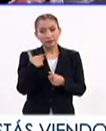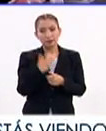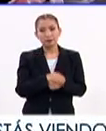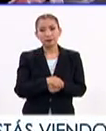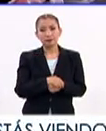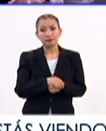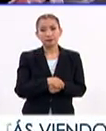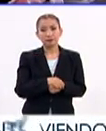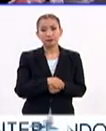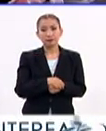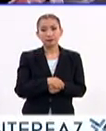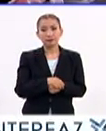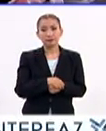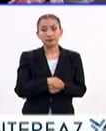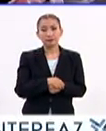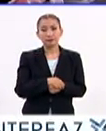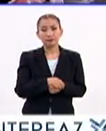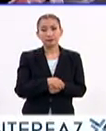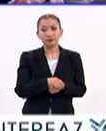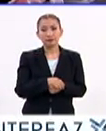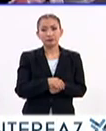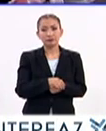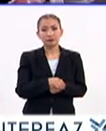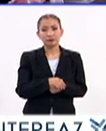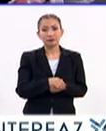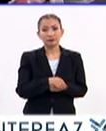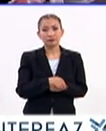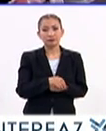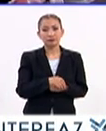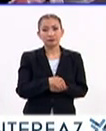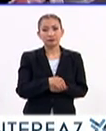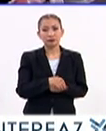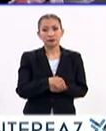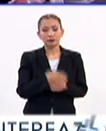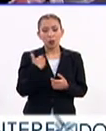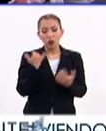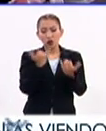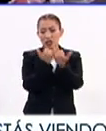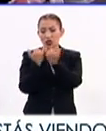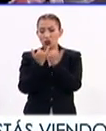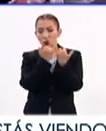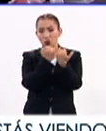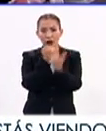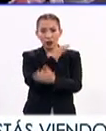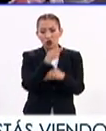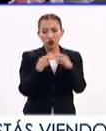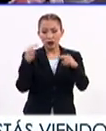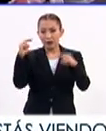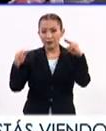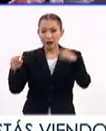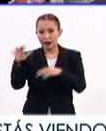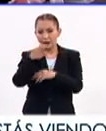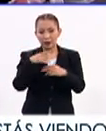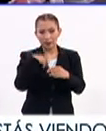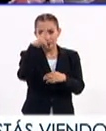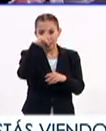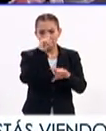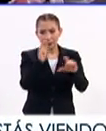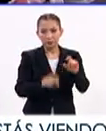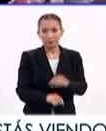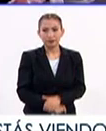y también democratizada en todos los niveles sociales de nuestro país?